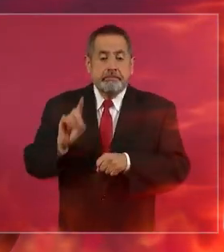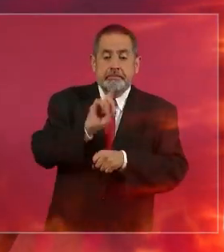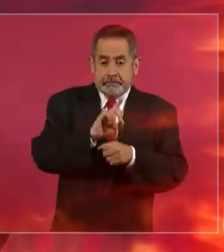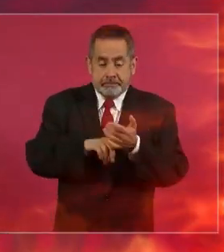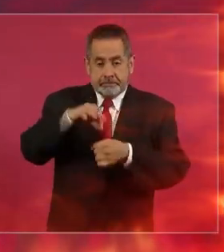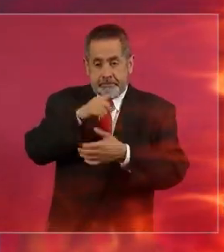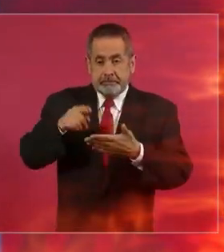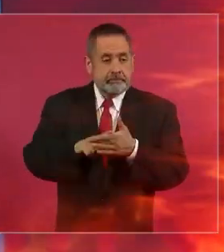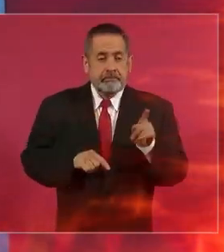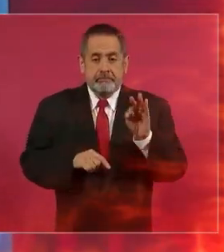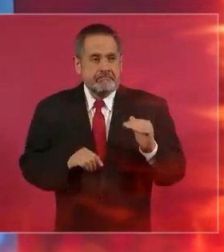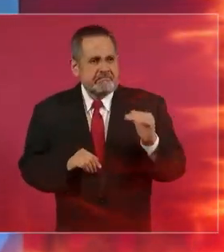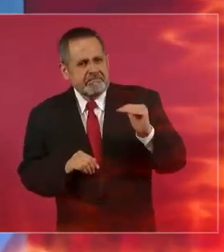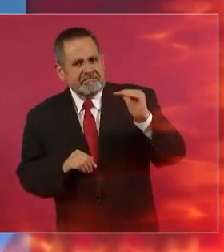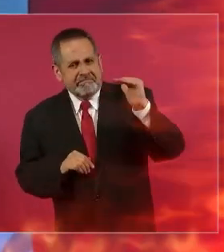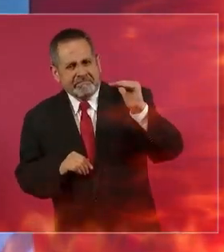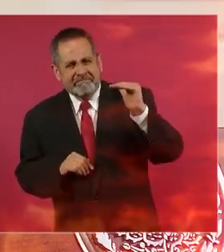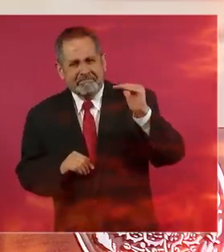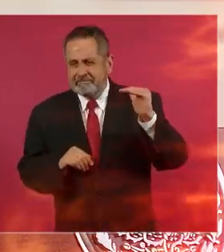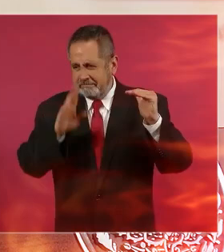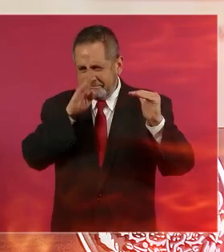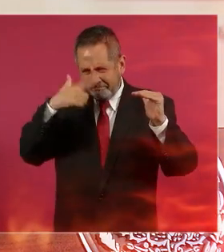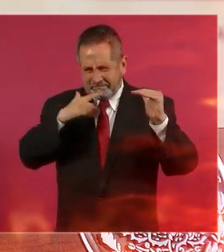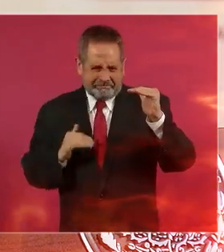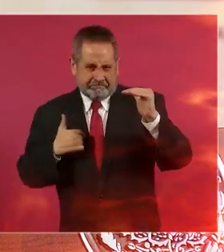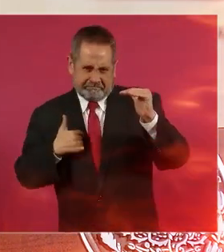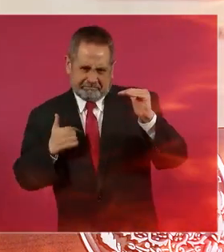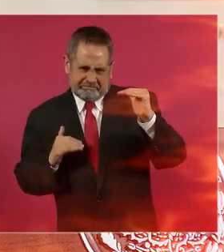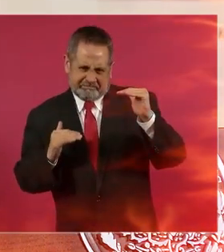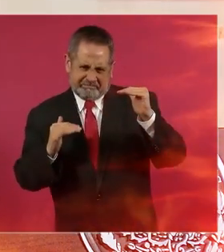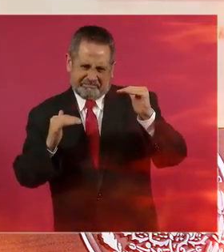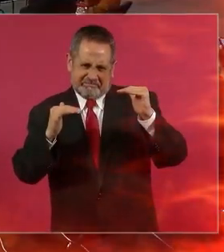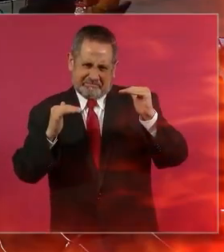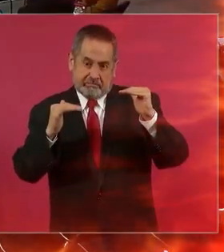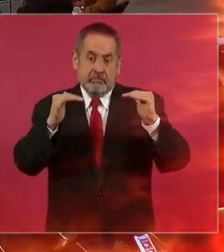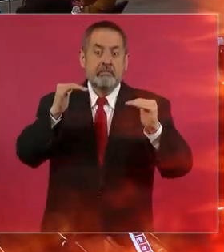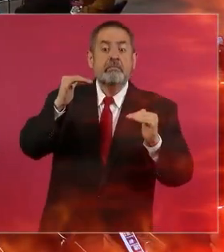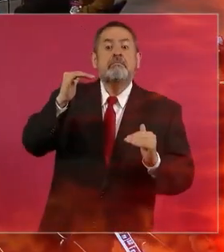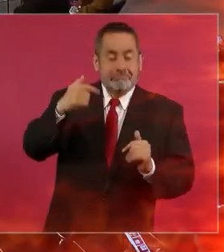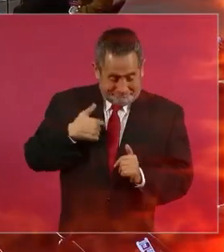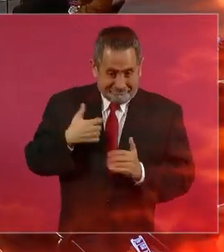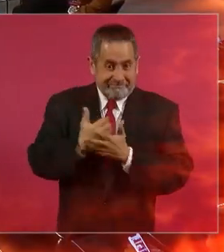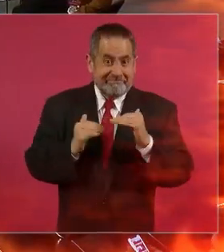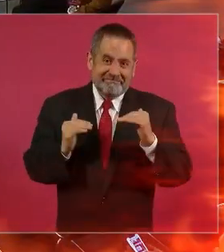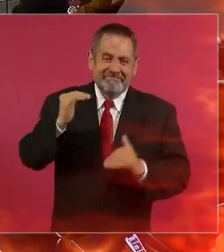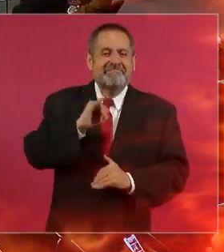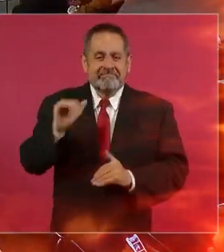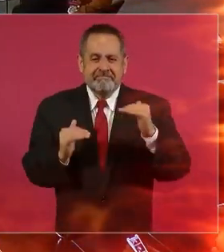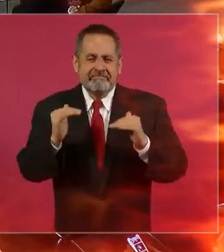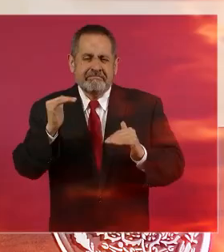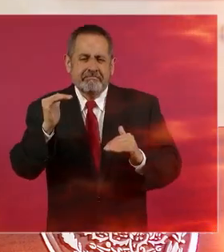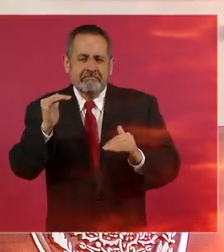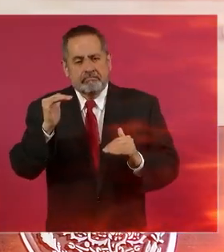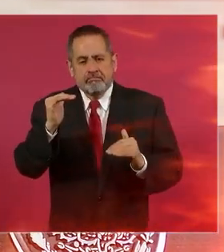escrito a alguien habría sido una pendejada porque era dejar la evidencia y no mira aquí tengo yo